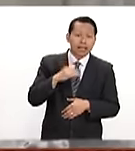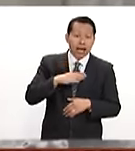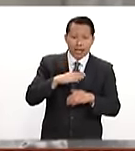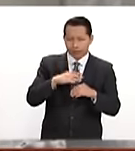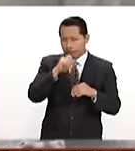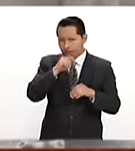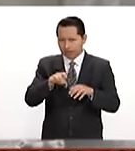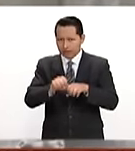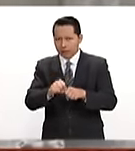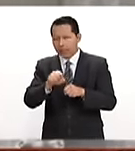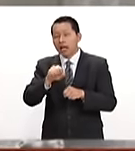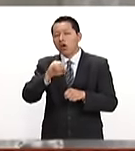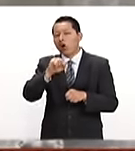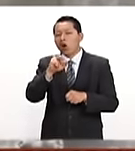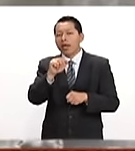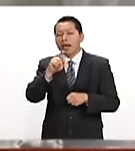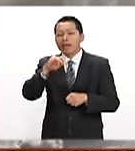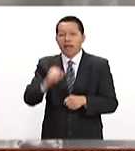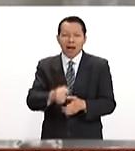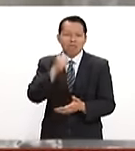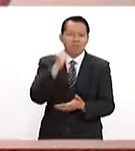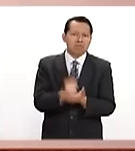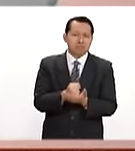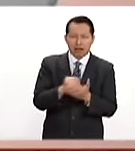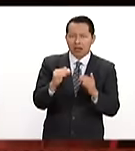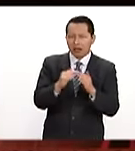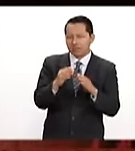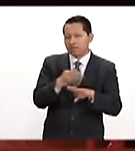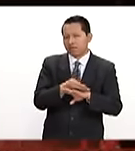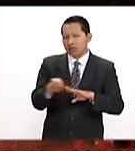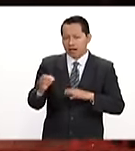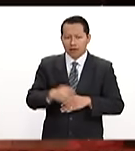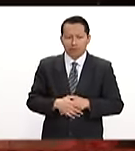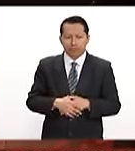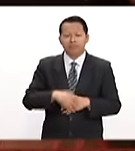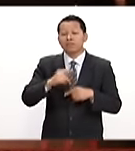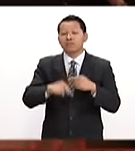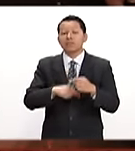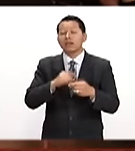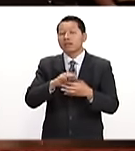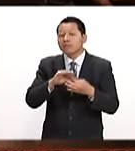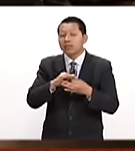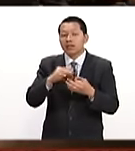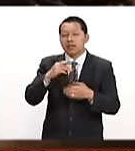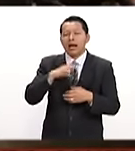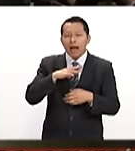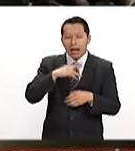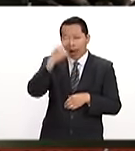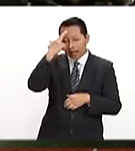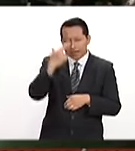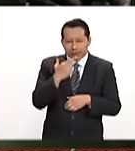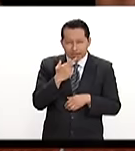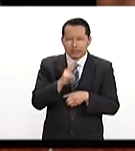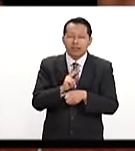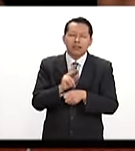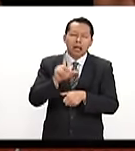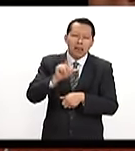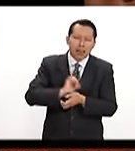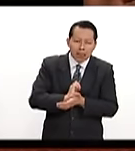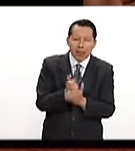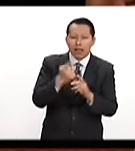en territorio cisjordano con aval de la Casa Blanca. Más adelante, racismo y migración son temas que se abordan